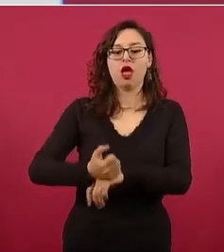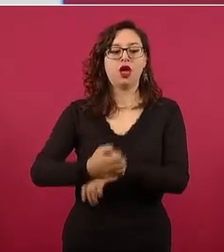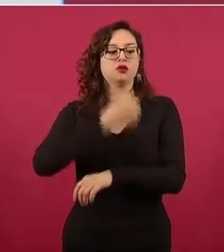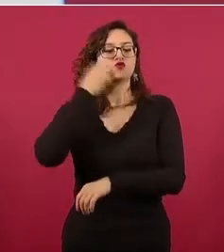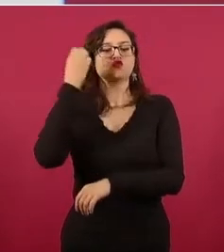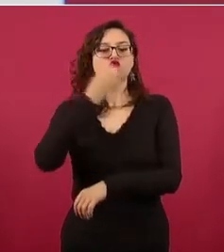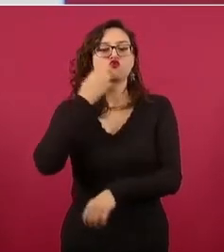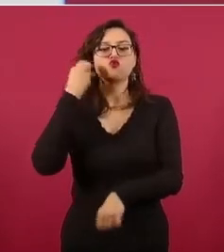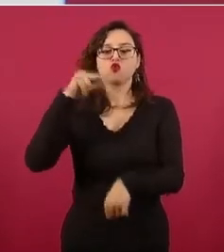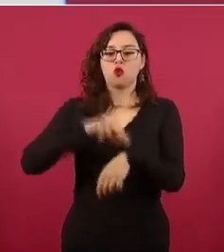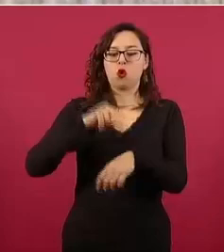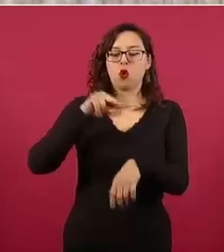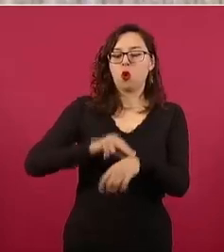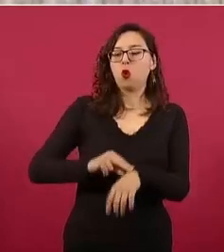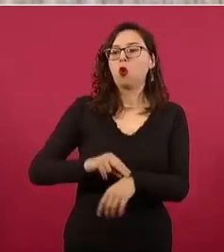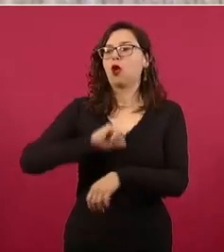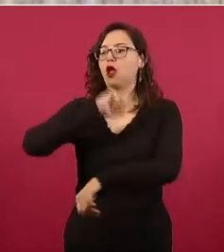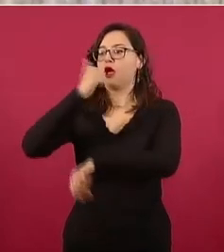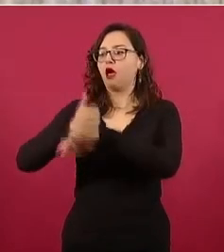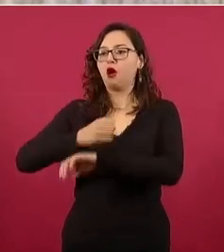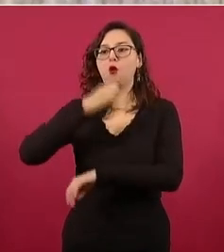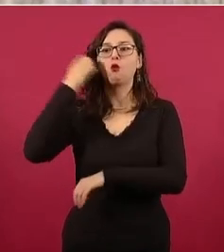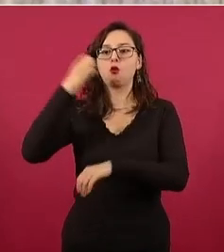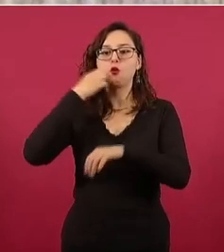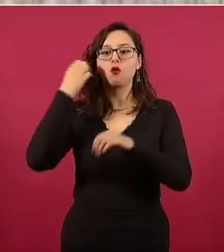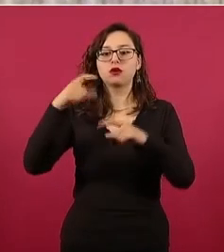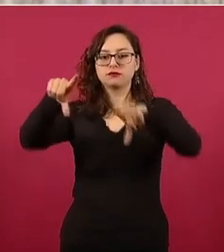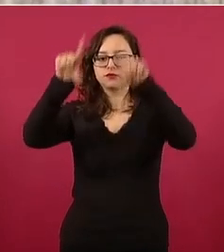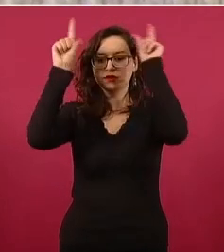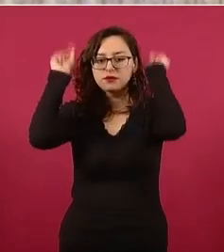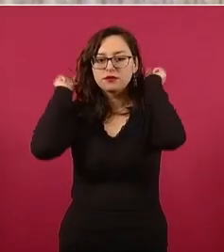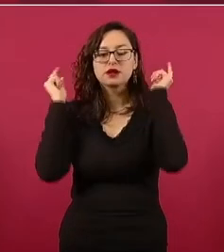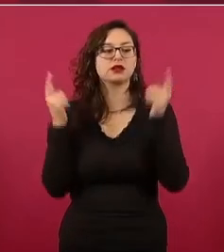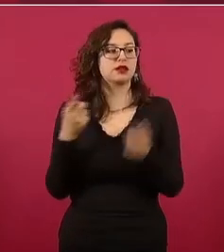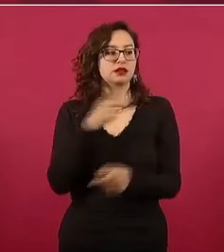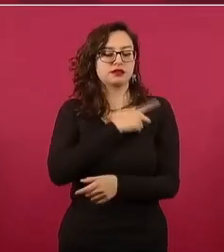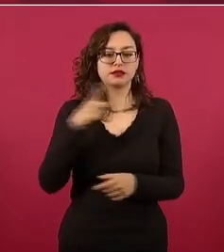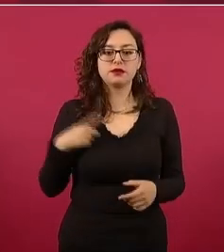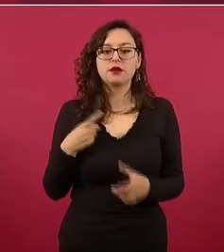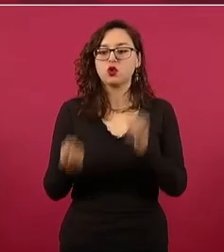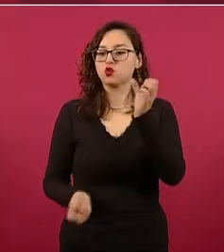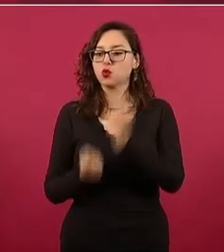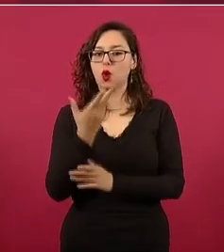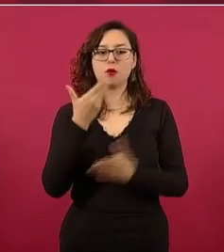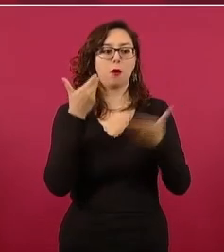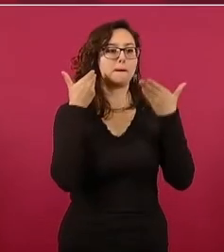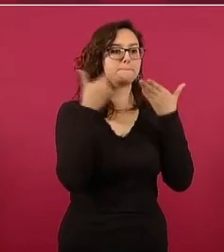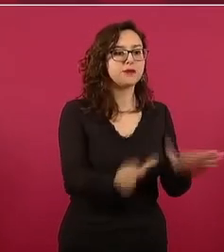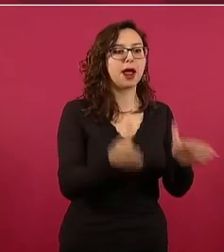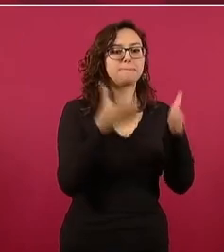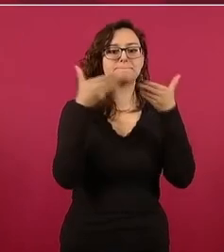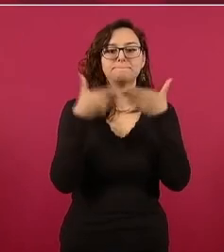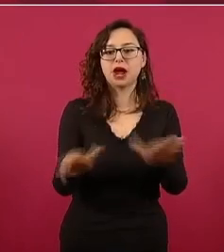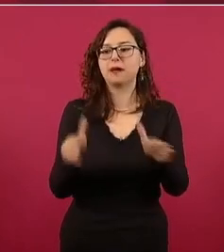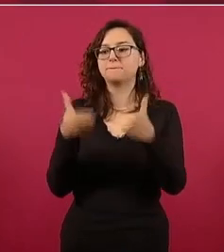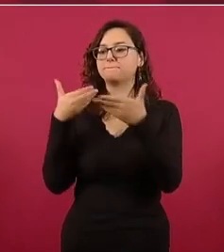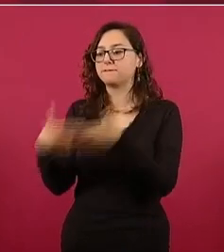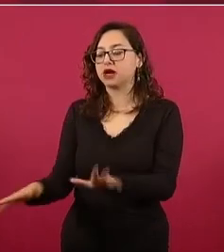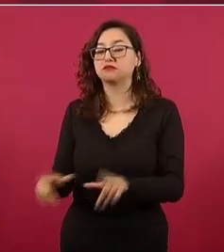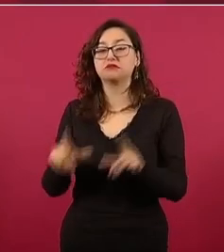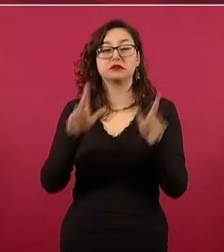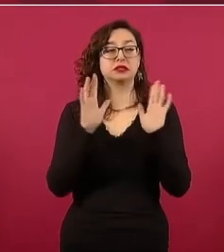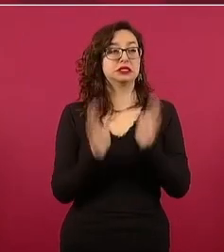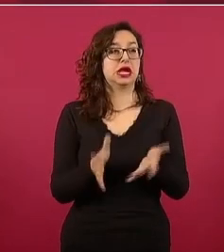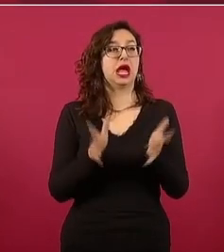en todo el país debemos de tener abiertas como 40